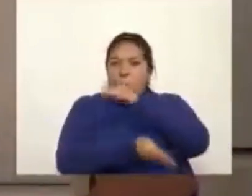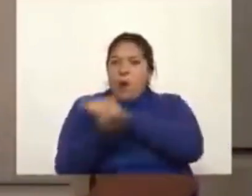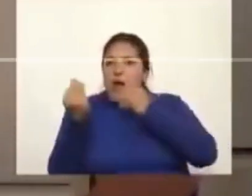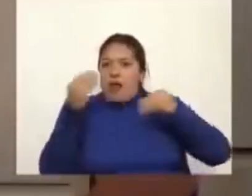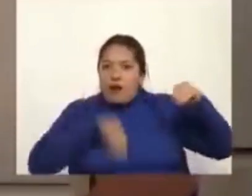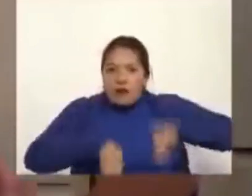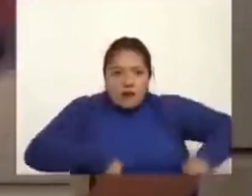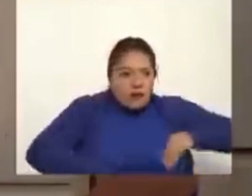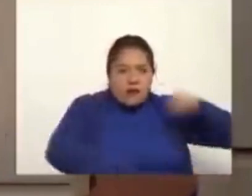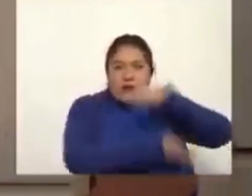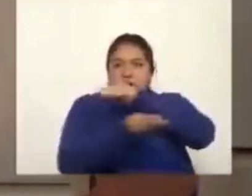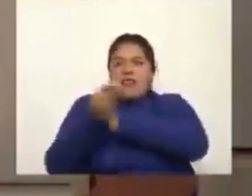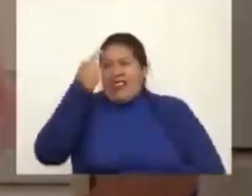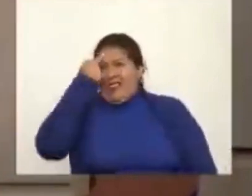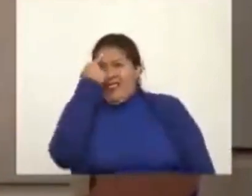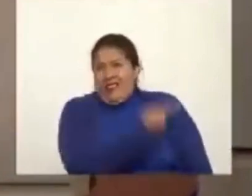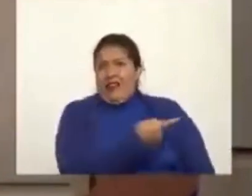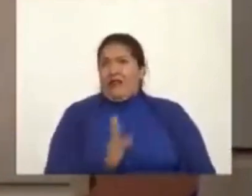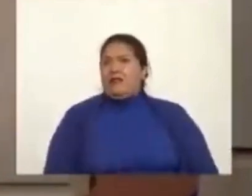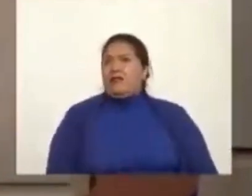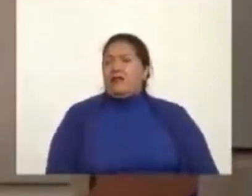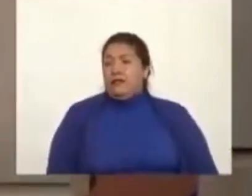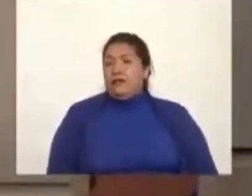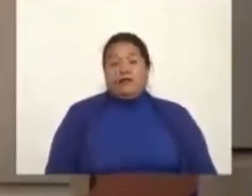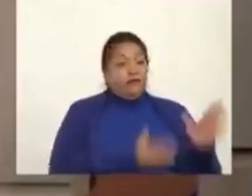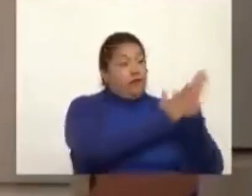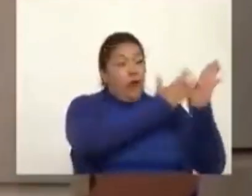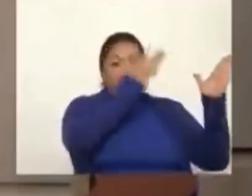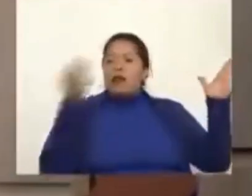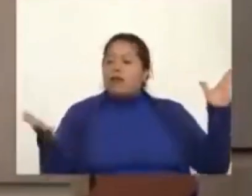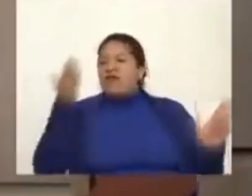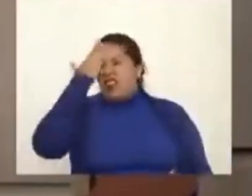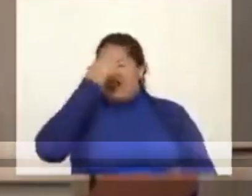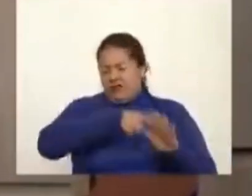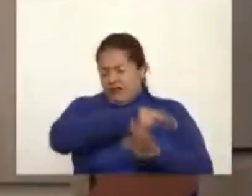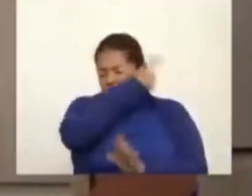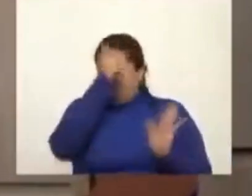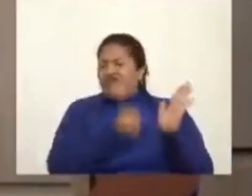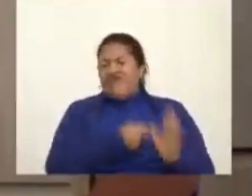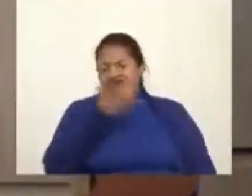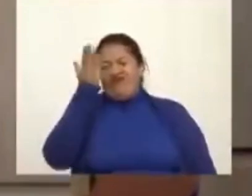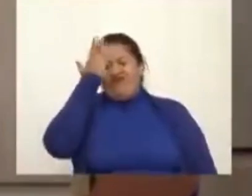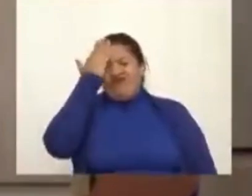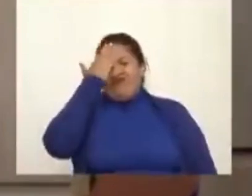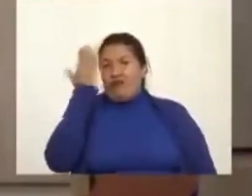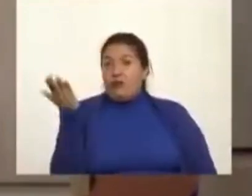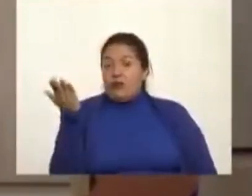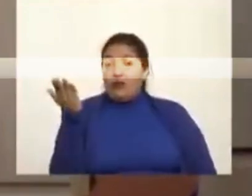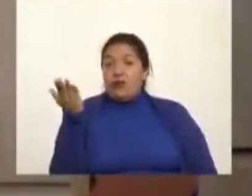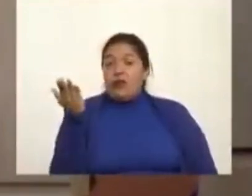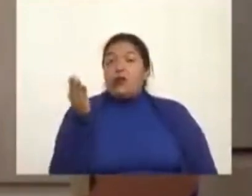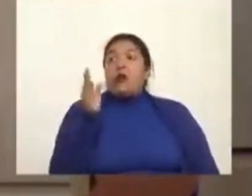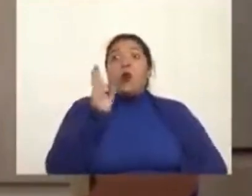descrito, desde el principio hasta el final. Es decir, no es un problema